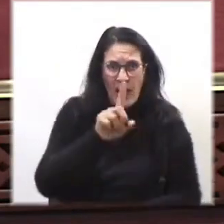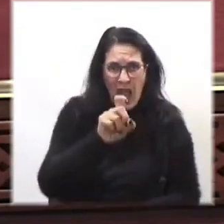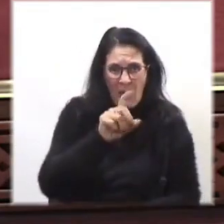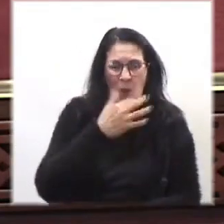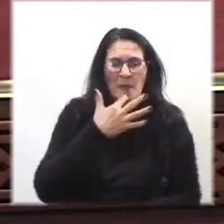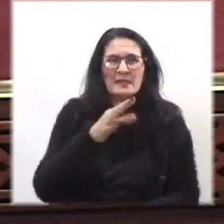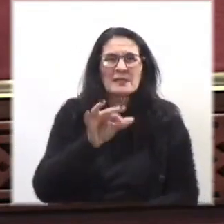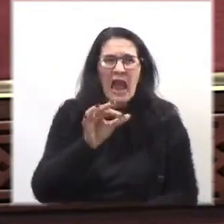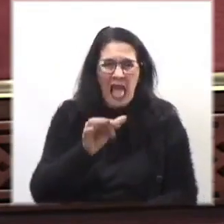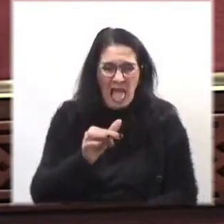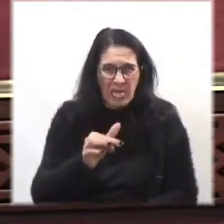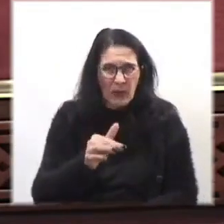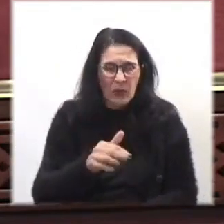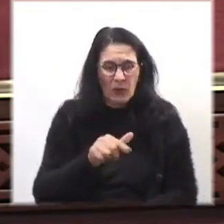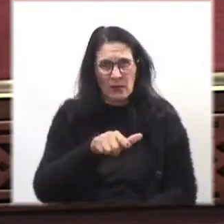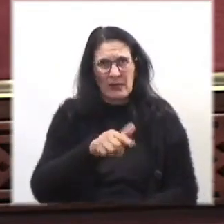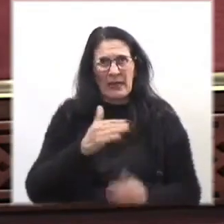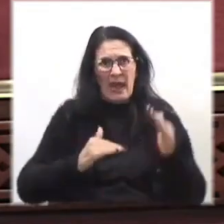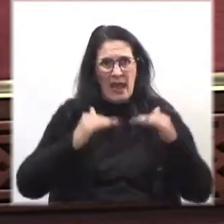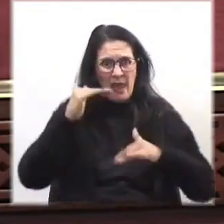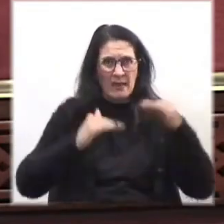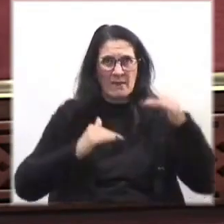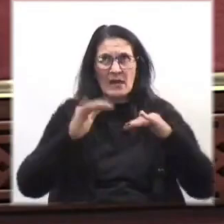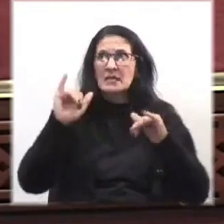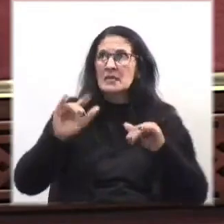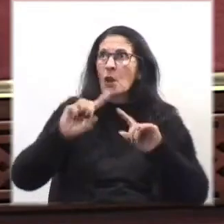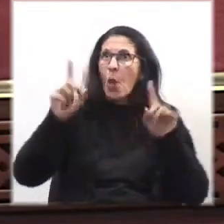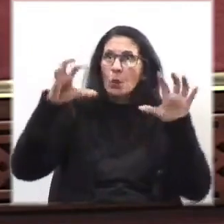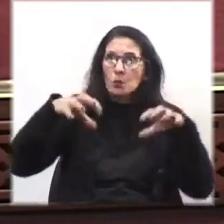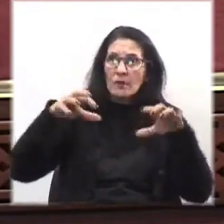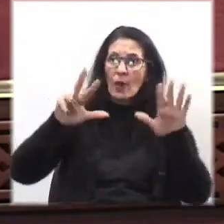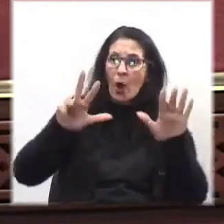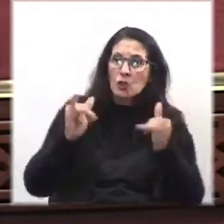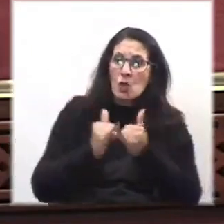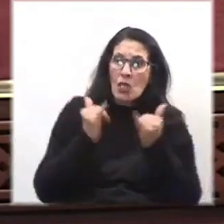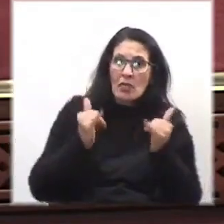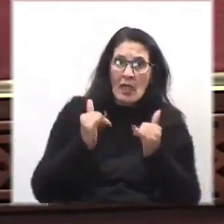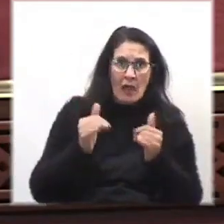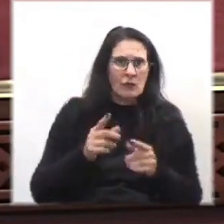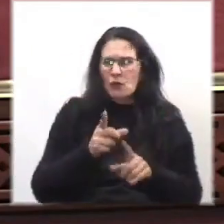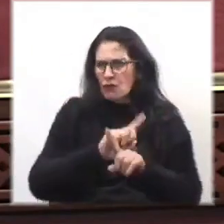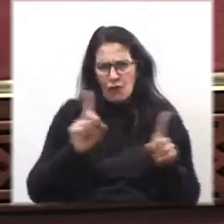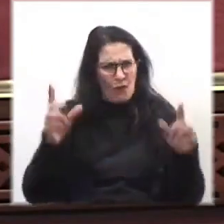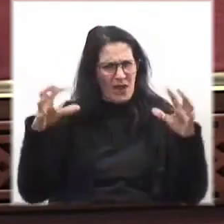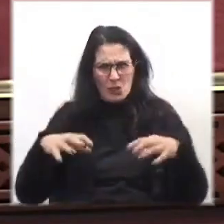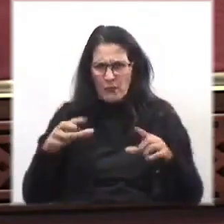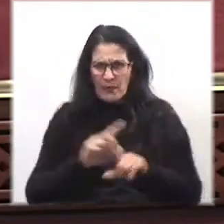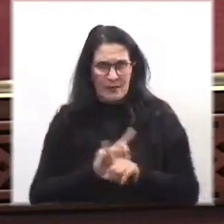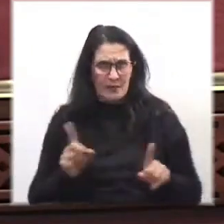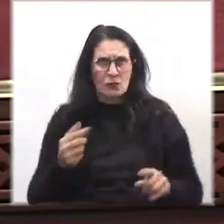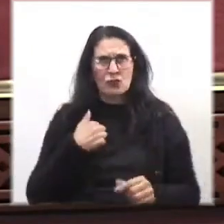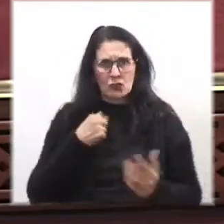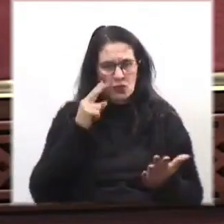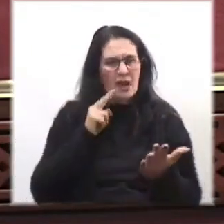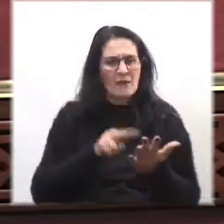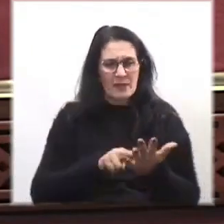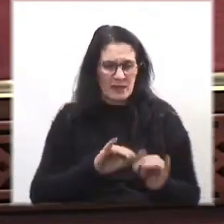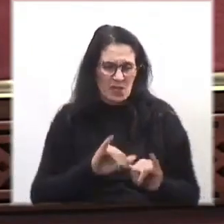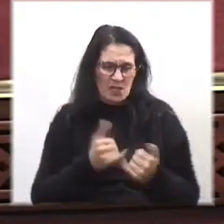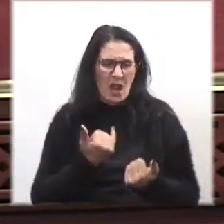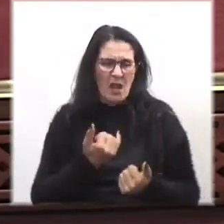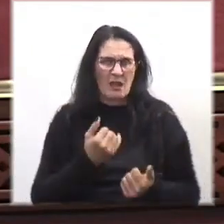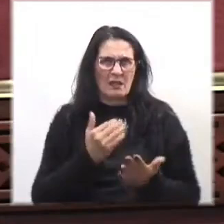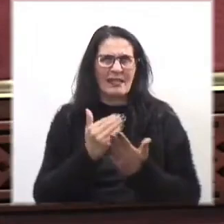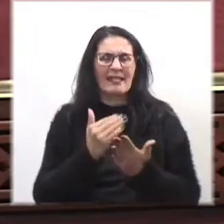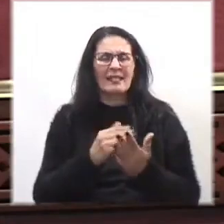del nivel de la que puede llegar si no llueve dentro de ocho días y no va a llover. Yo ya me fijé en los informes del tiempo. Acá